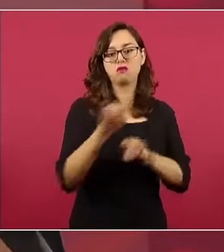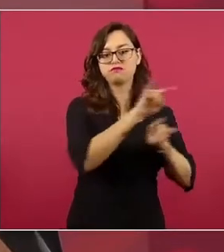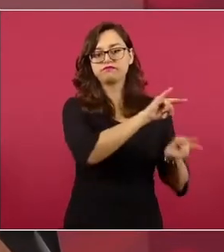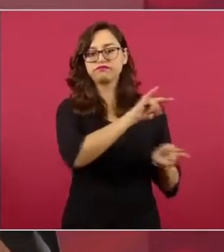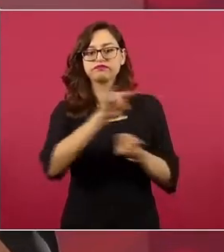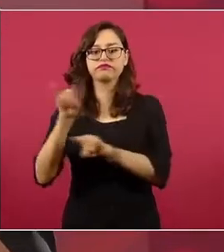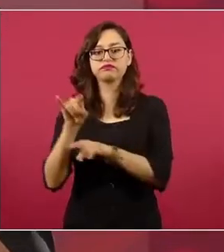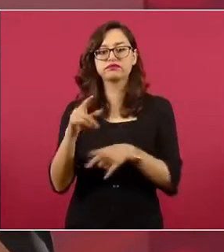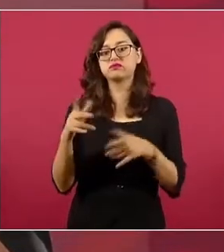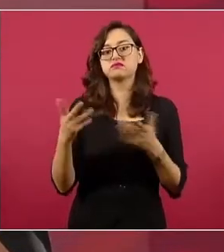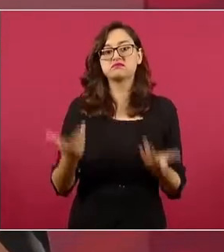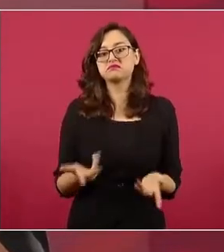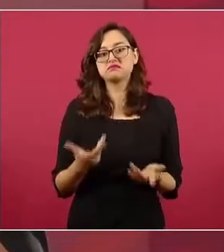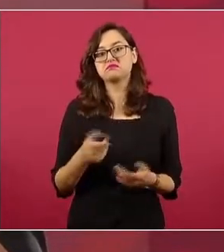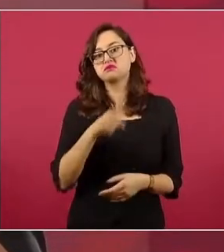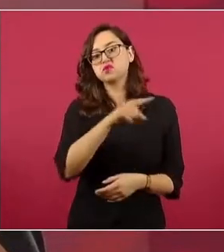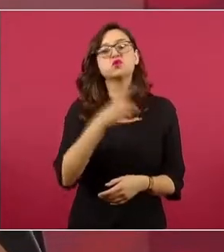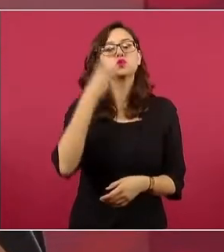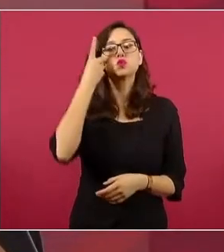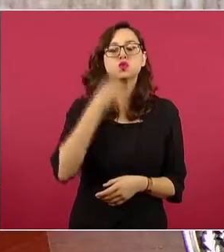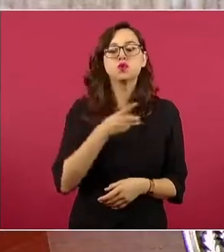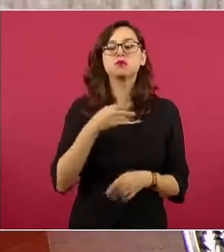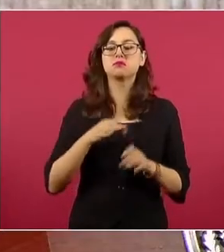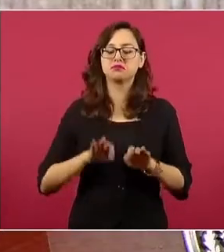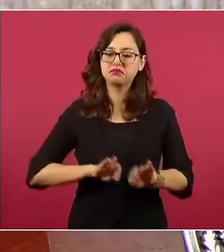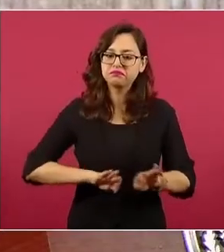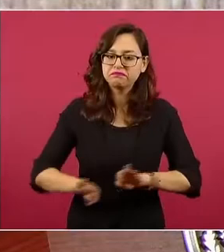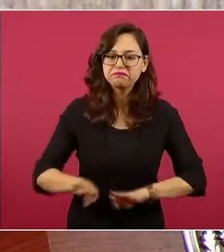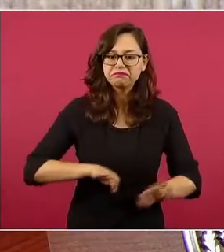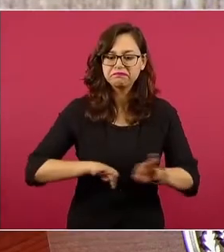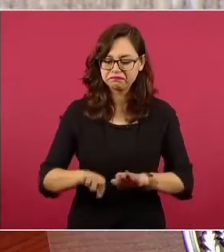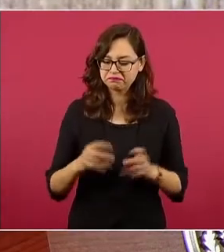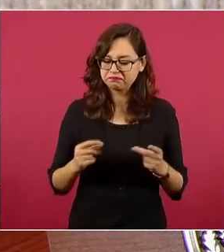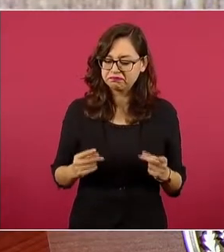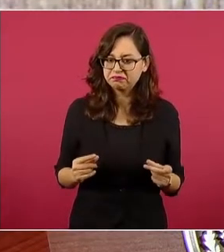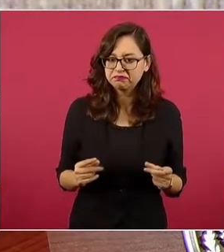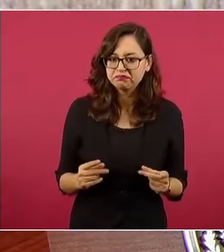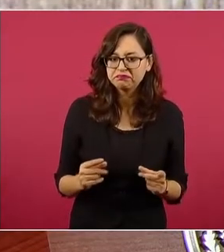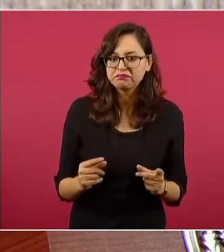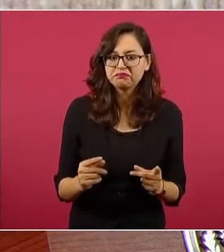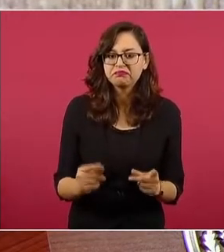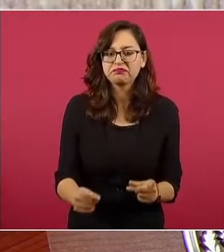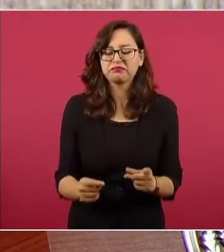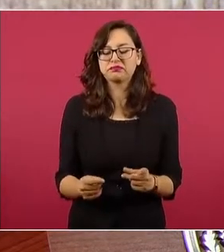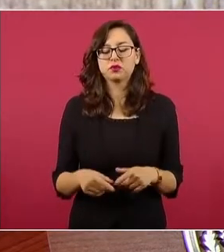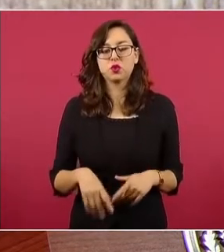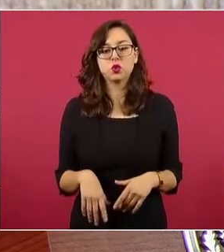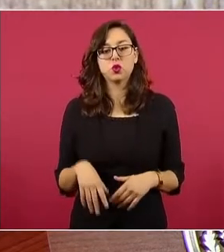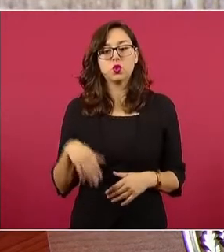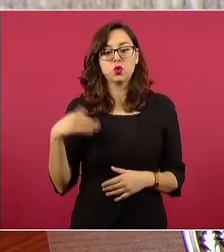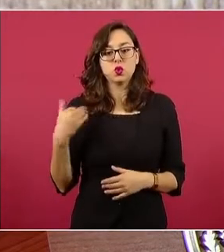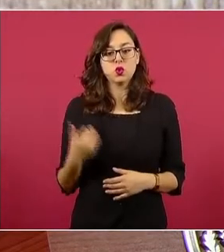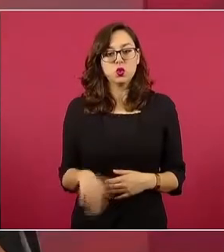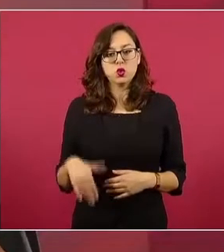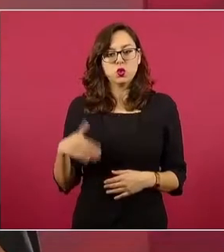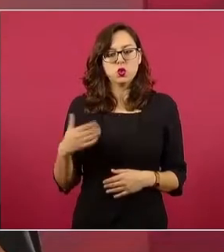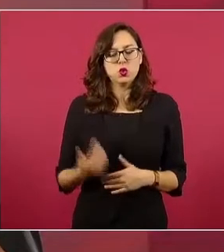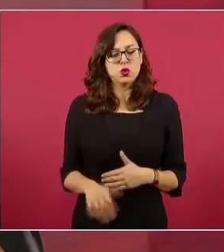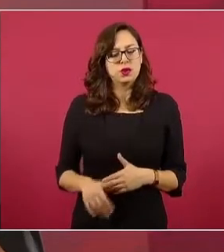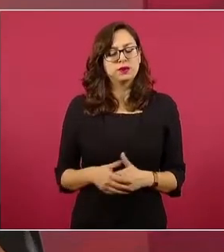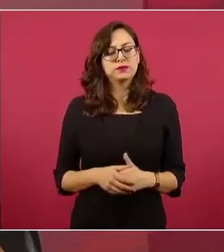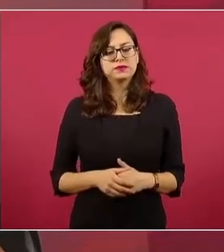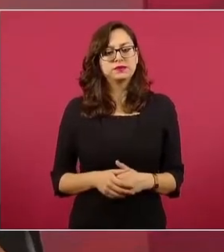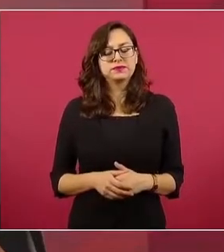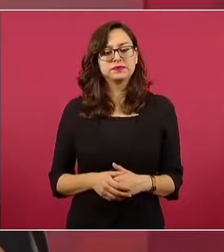Y trabajando, además, fíjense